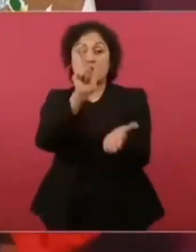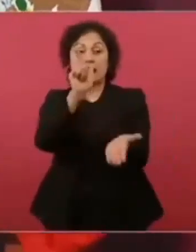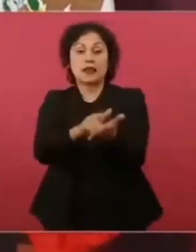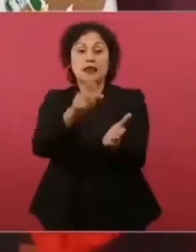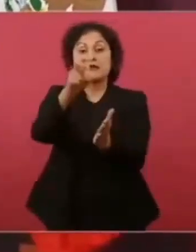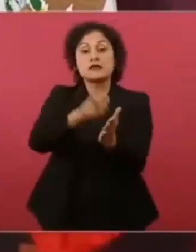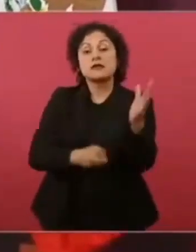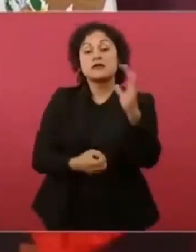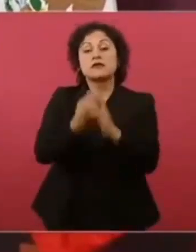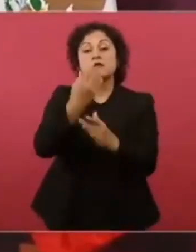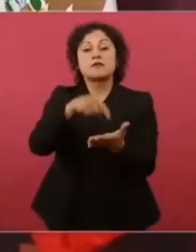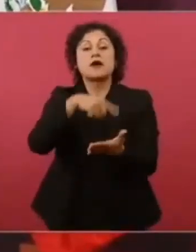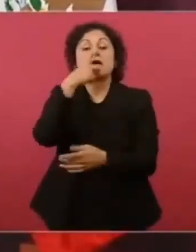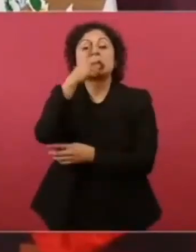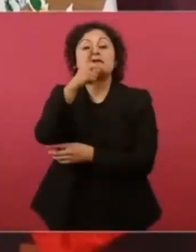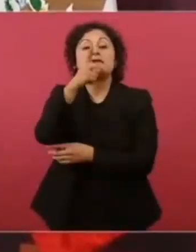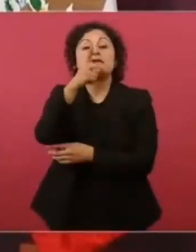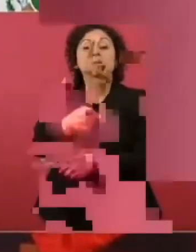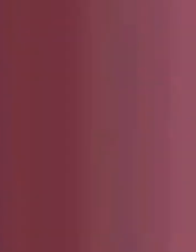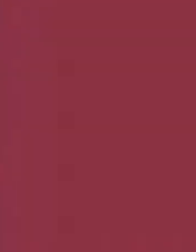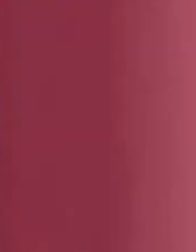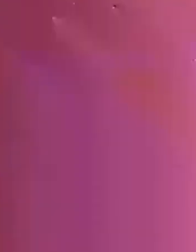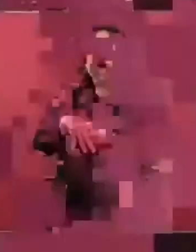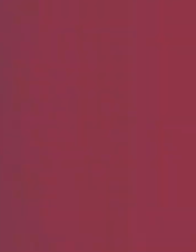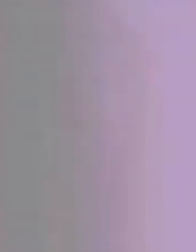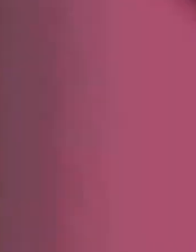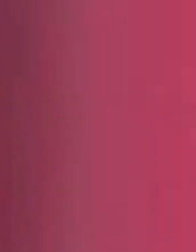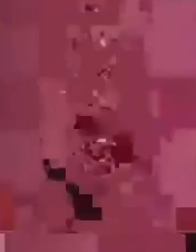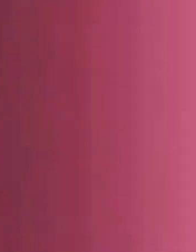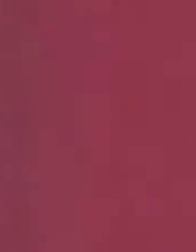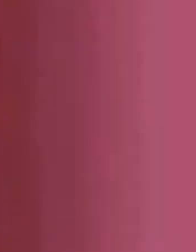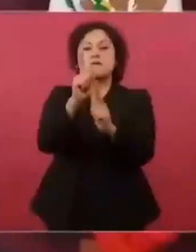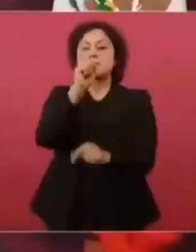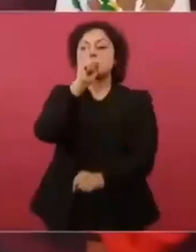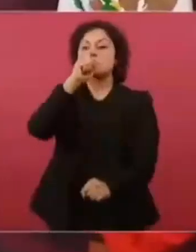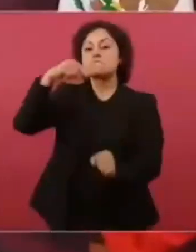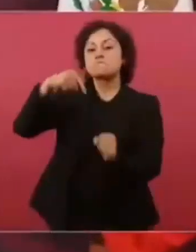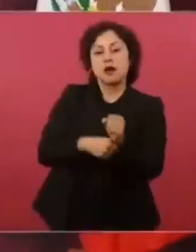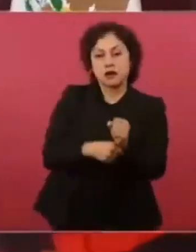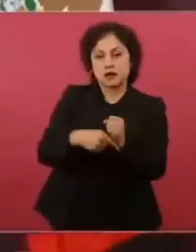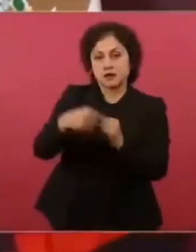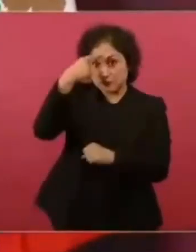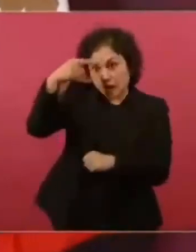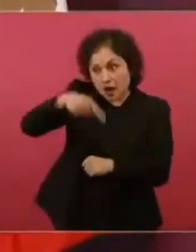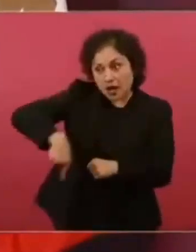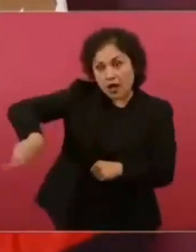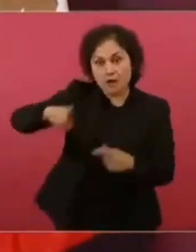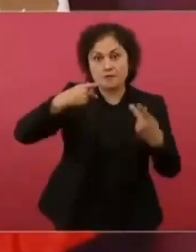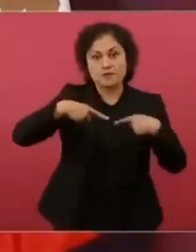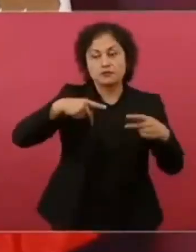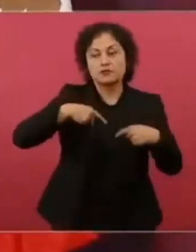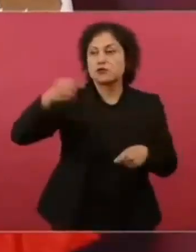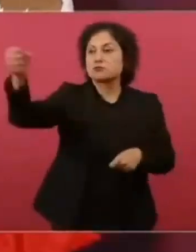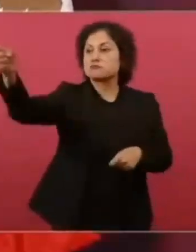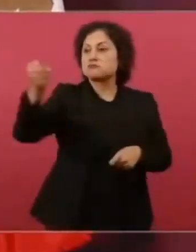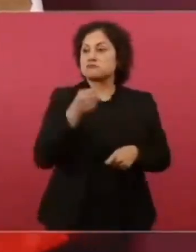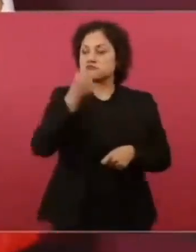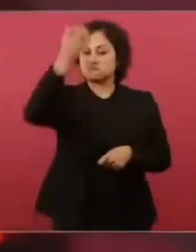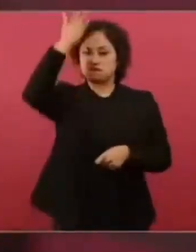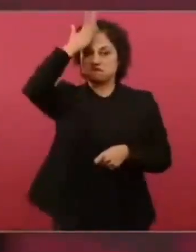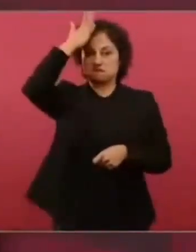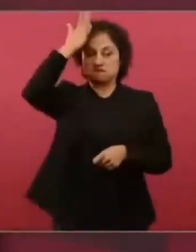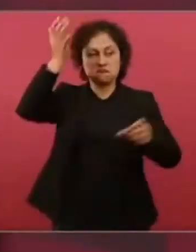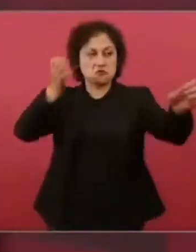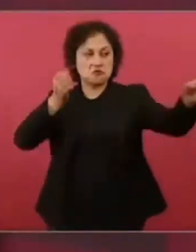es voto libre, secreto, para elegir a dirigentes, voto libre, secreto, para